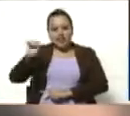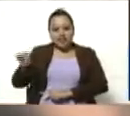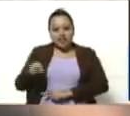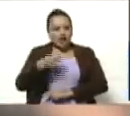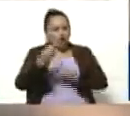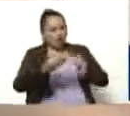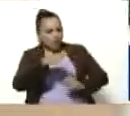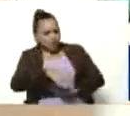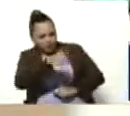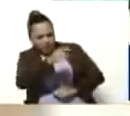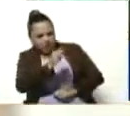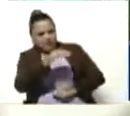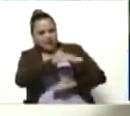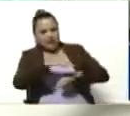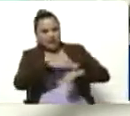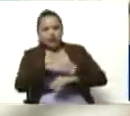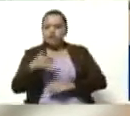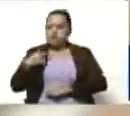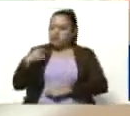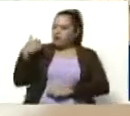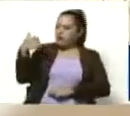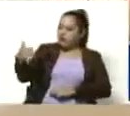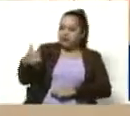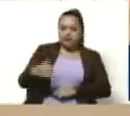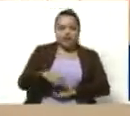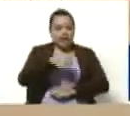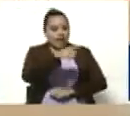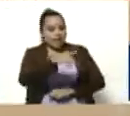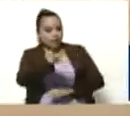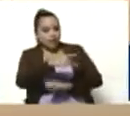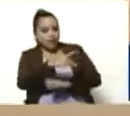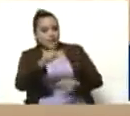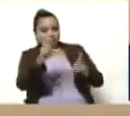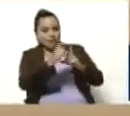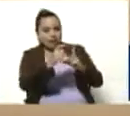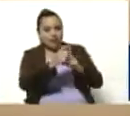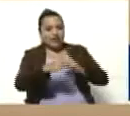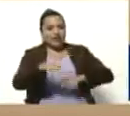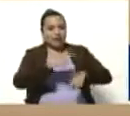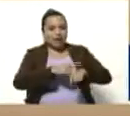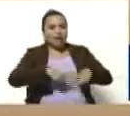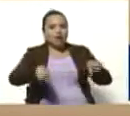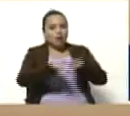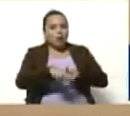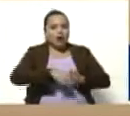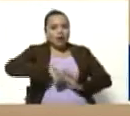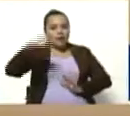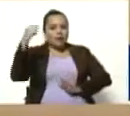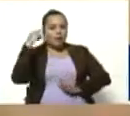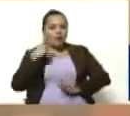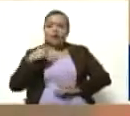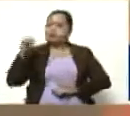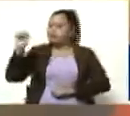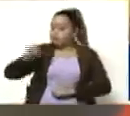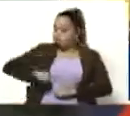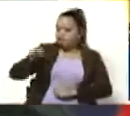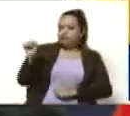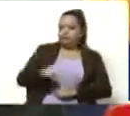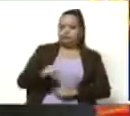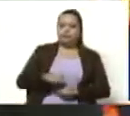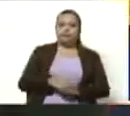Muy bien. Dígame, ¿es la poesía, es la palabra, en estos tiempos, la espada de Bolívar? Sí, sí, cómo no.